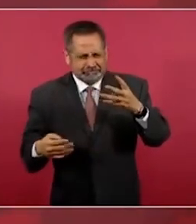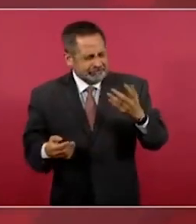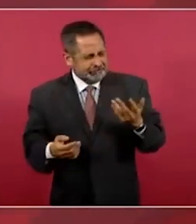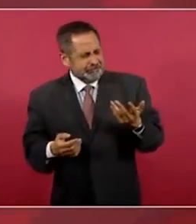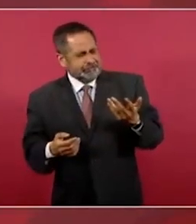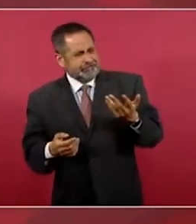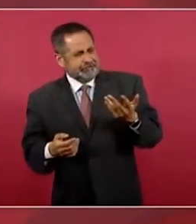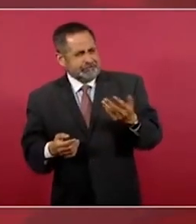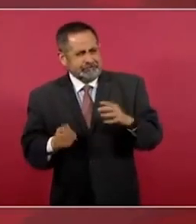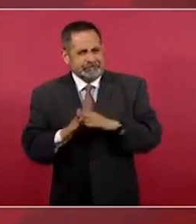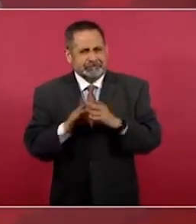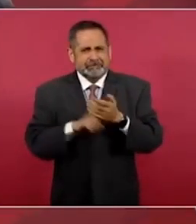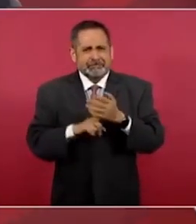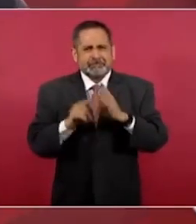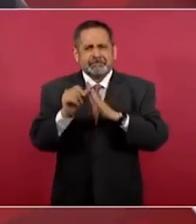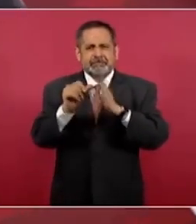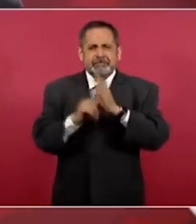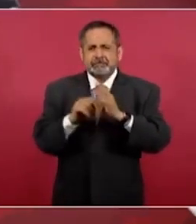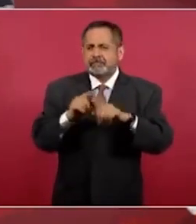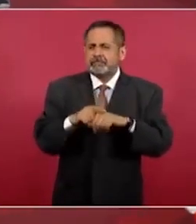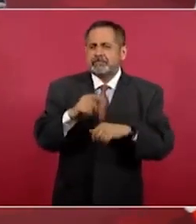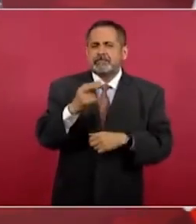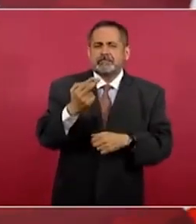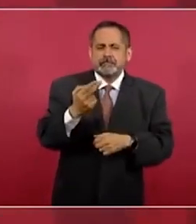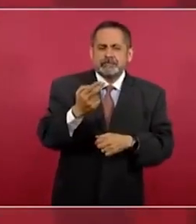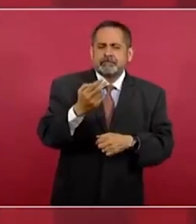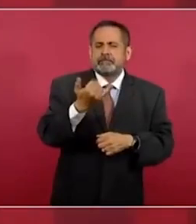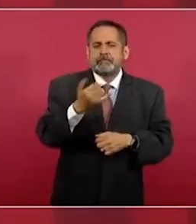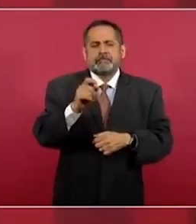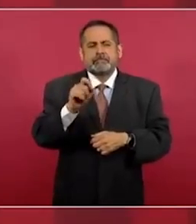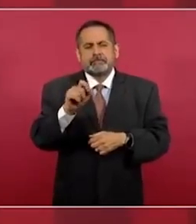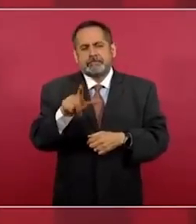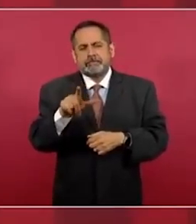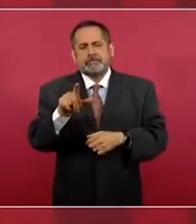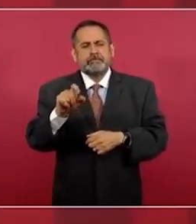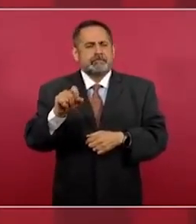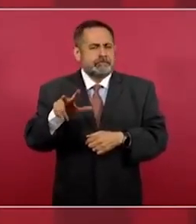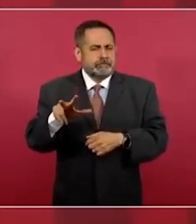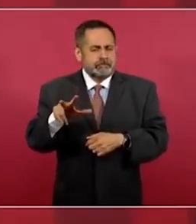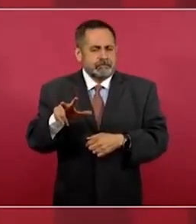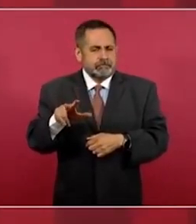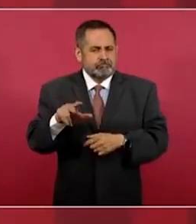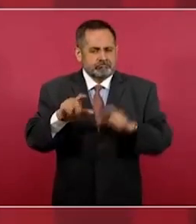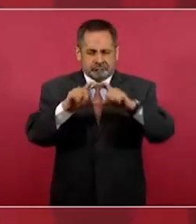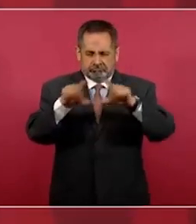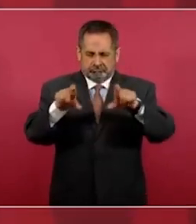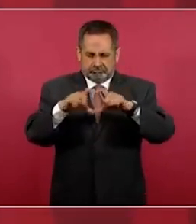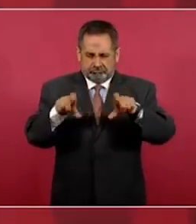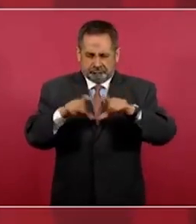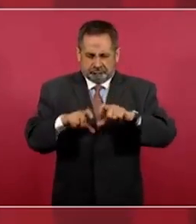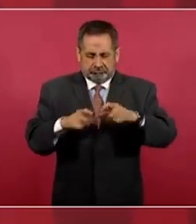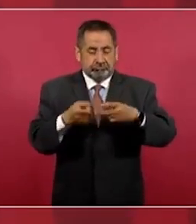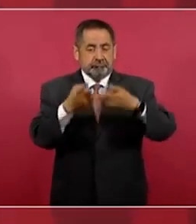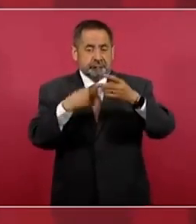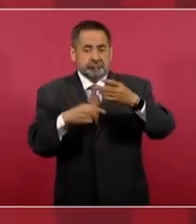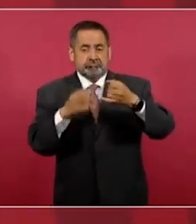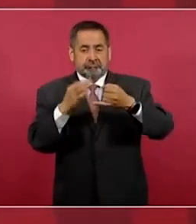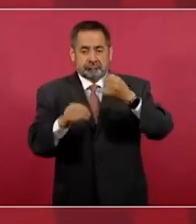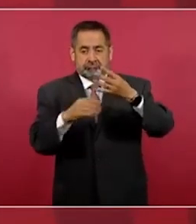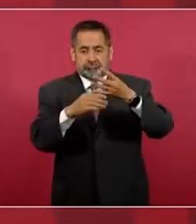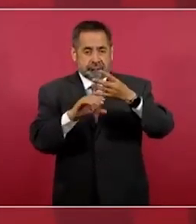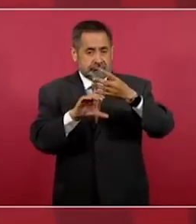quedó establecido en los artículos 25, 27, 28, que tienen que ver